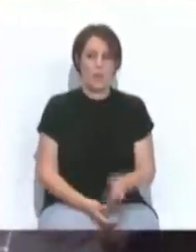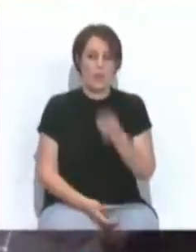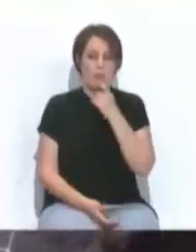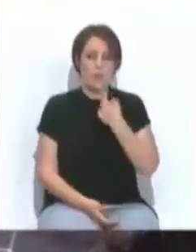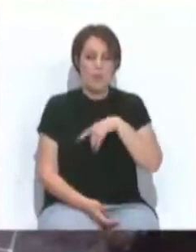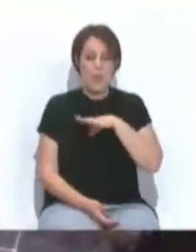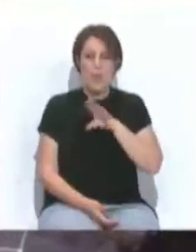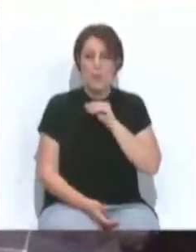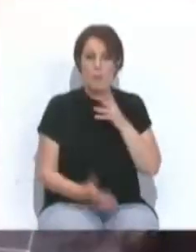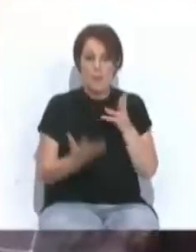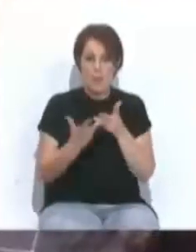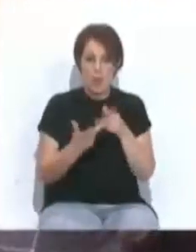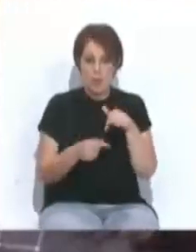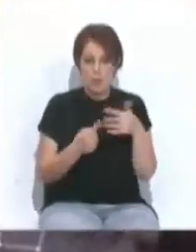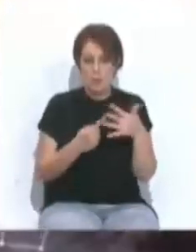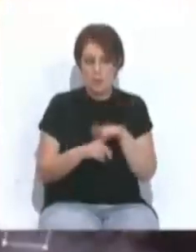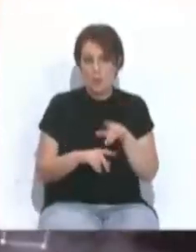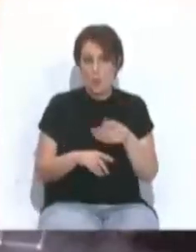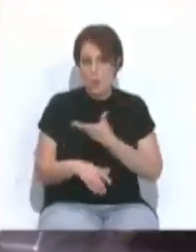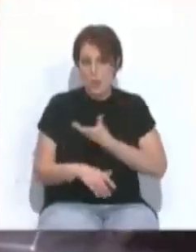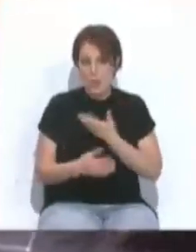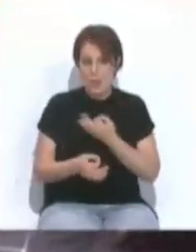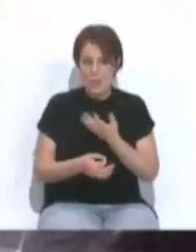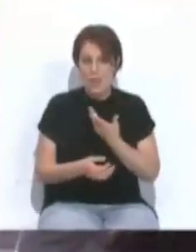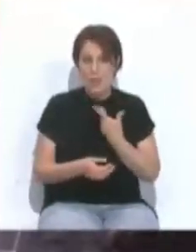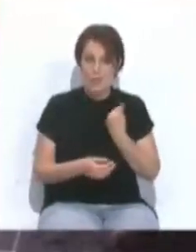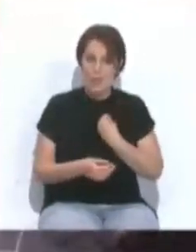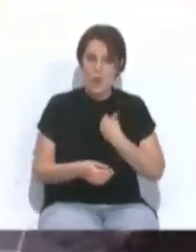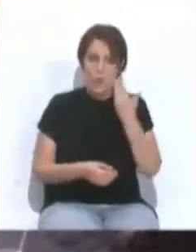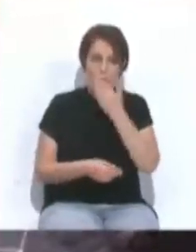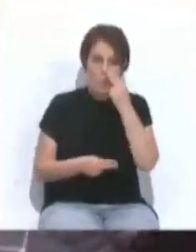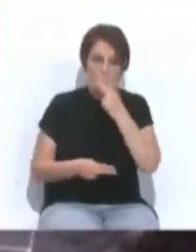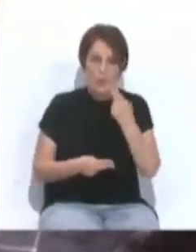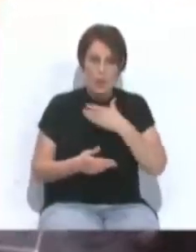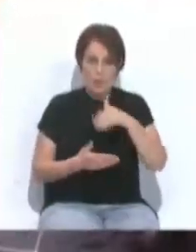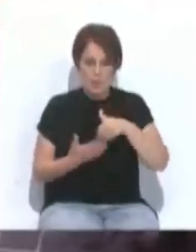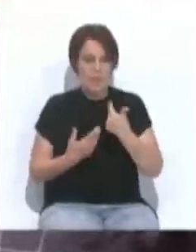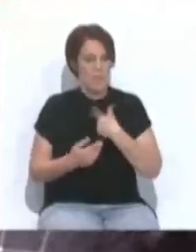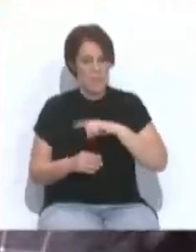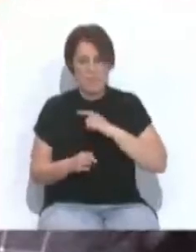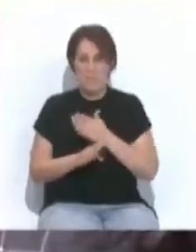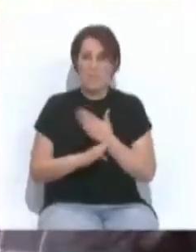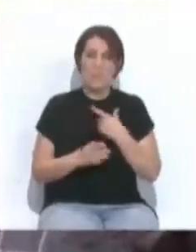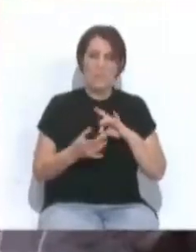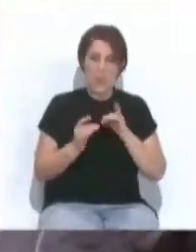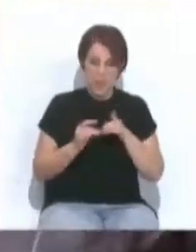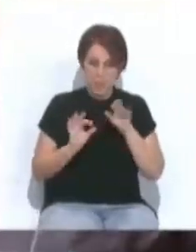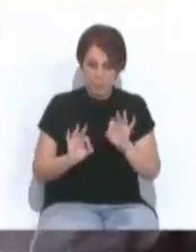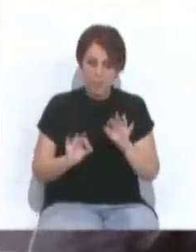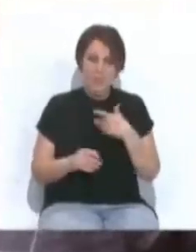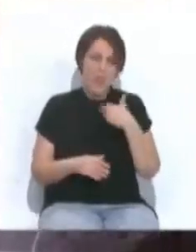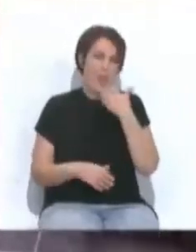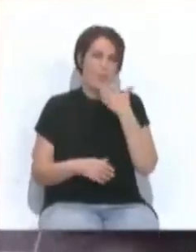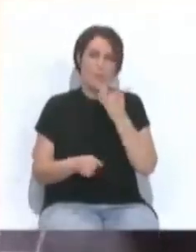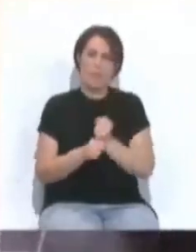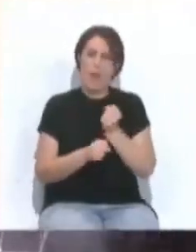entendemos que la Administración, en este caso municipal, tiene que estar allí donde la Escuela Pública nos pida. Yo creo que esta feria, en concreto, es un ejemplo